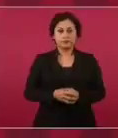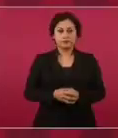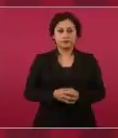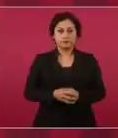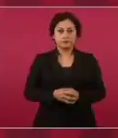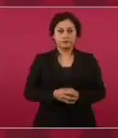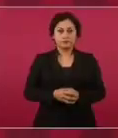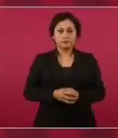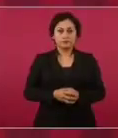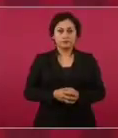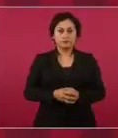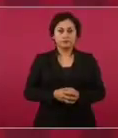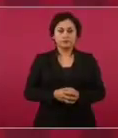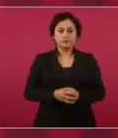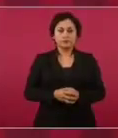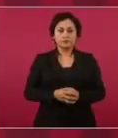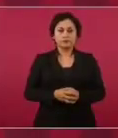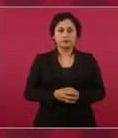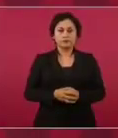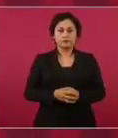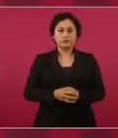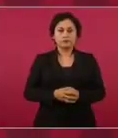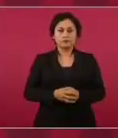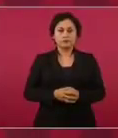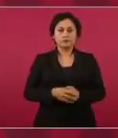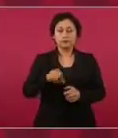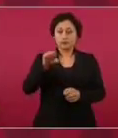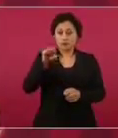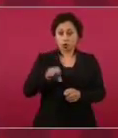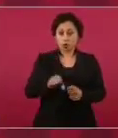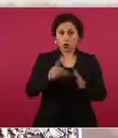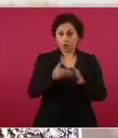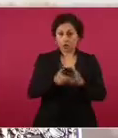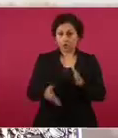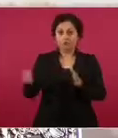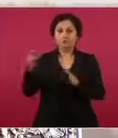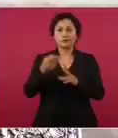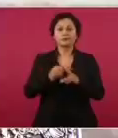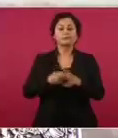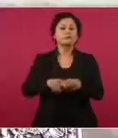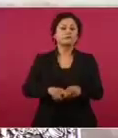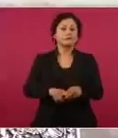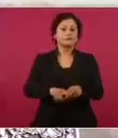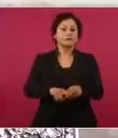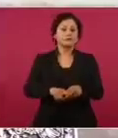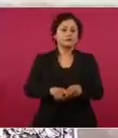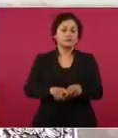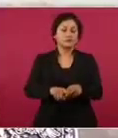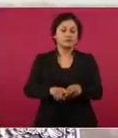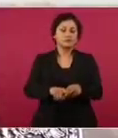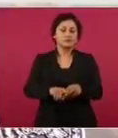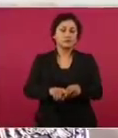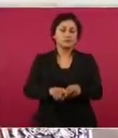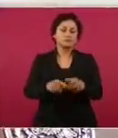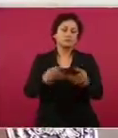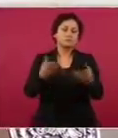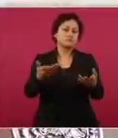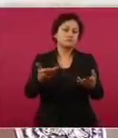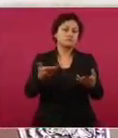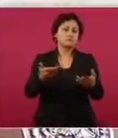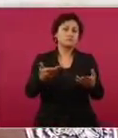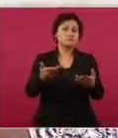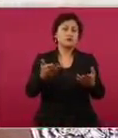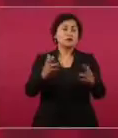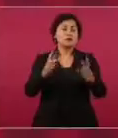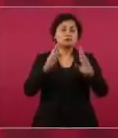Hoy empieza la ceremonia, el recordar a nuestros